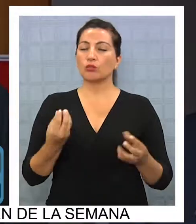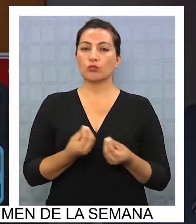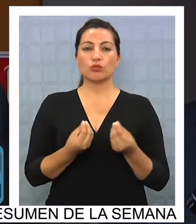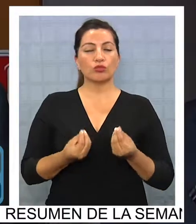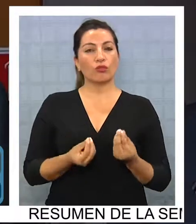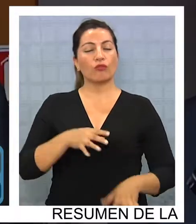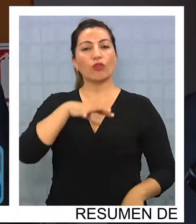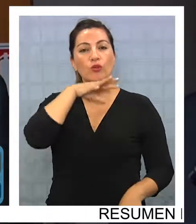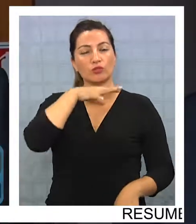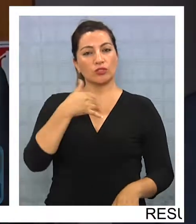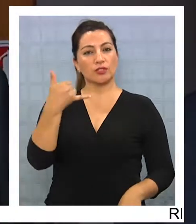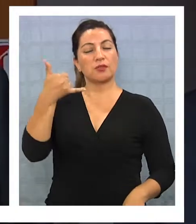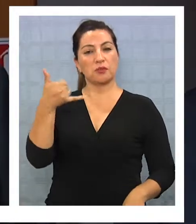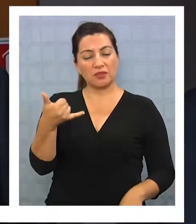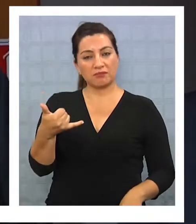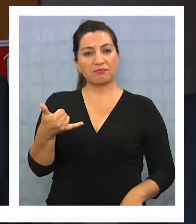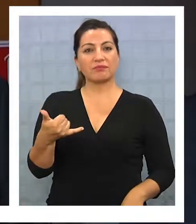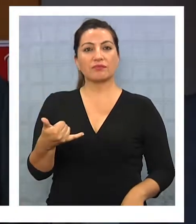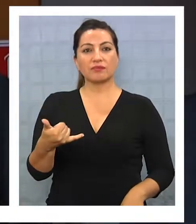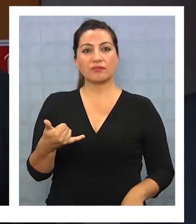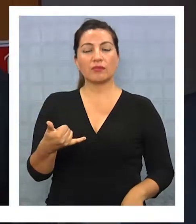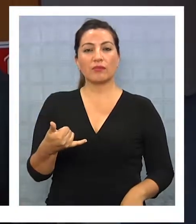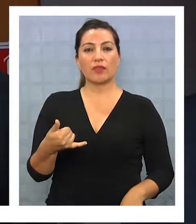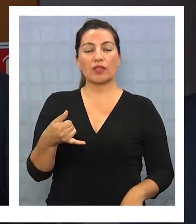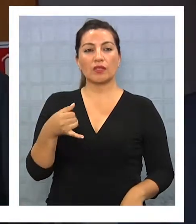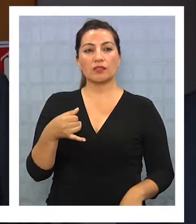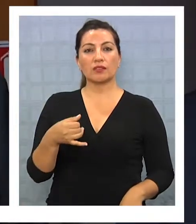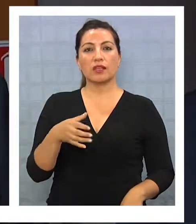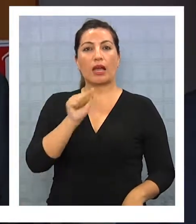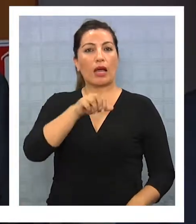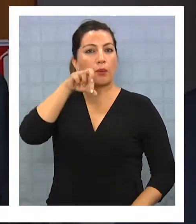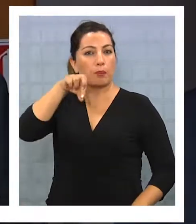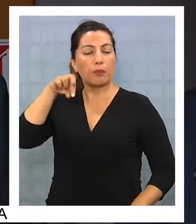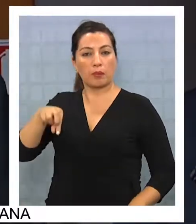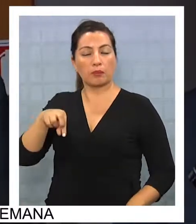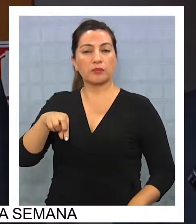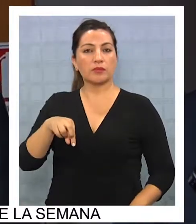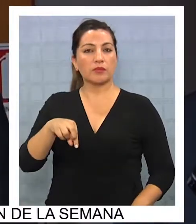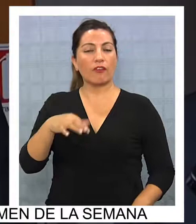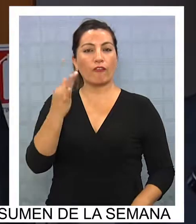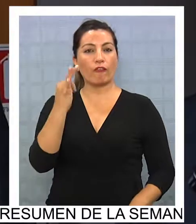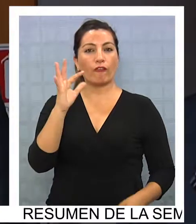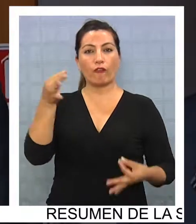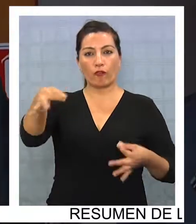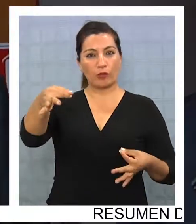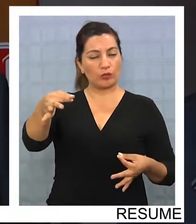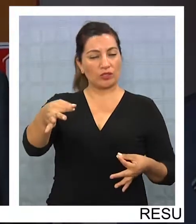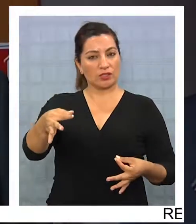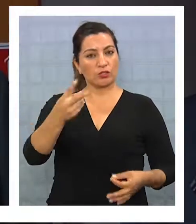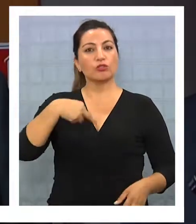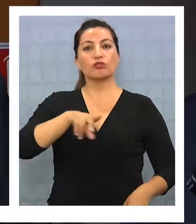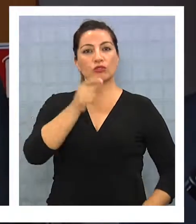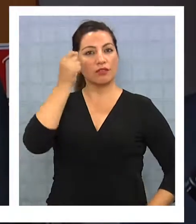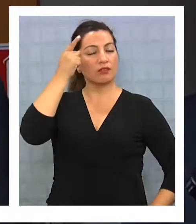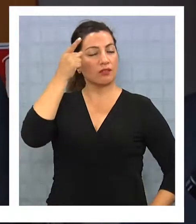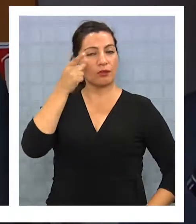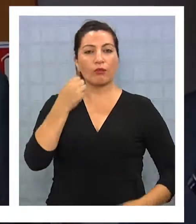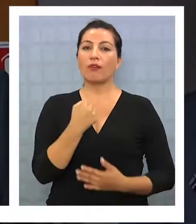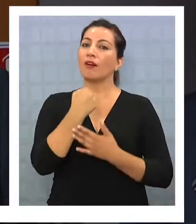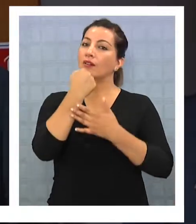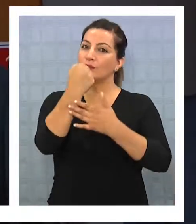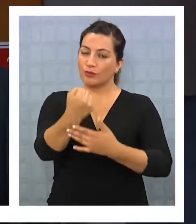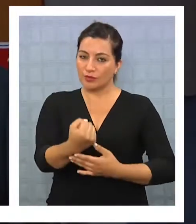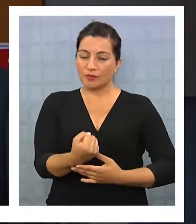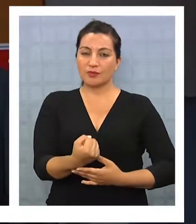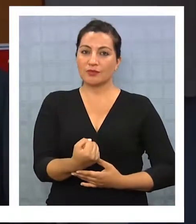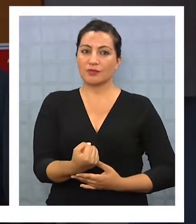viene adaptada para el buen uso en los celulares, viene con una adaptación del formulario mismo, así que entendemos, ¿no es cierto?, que